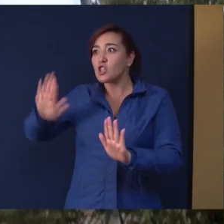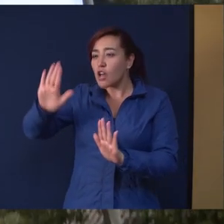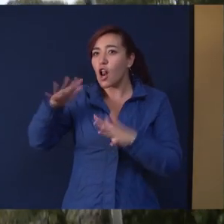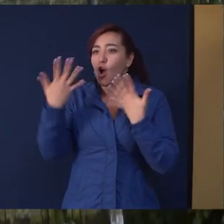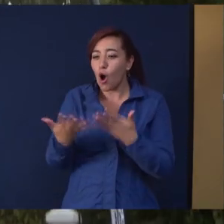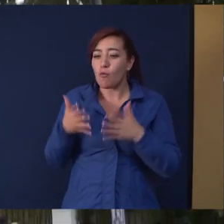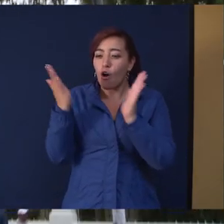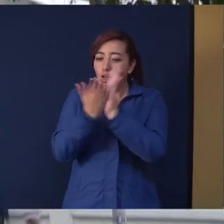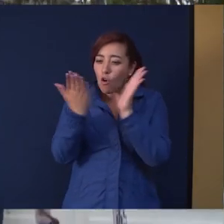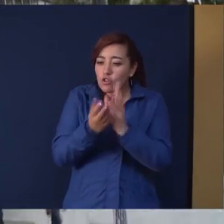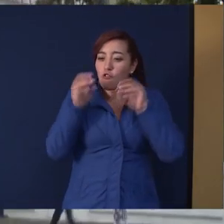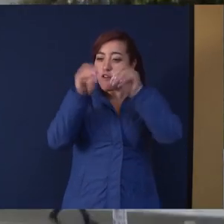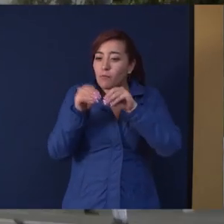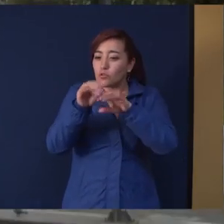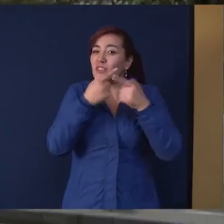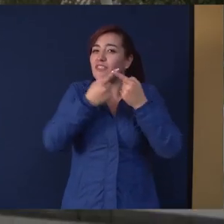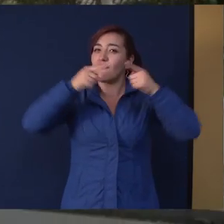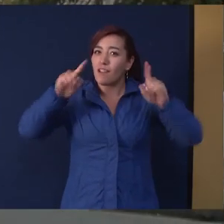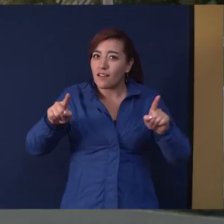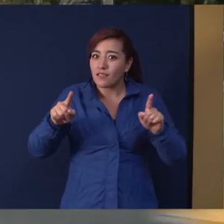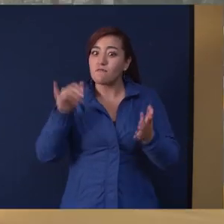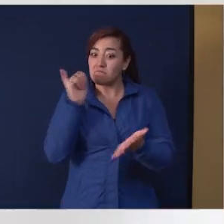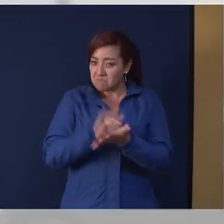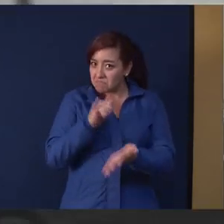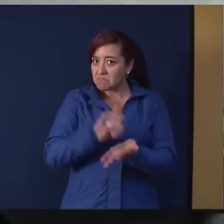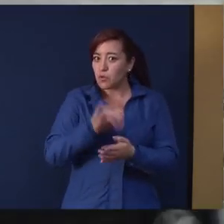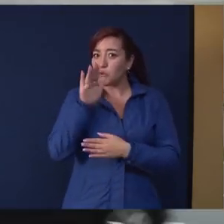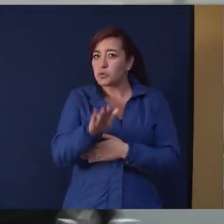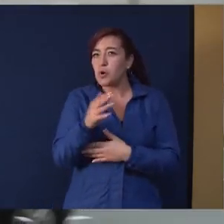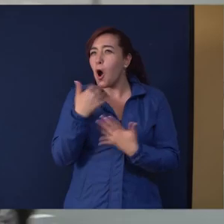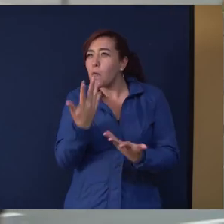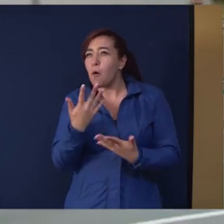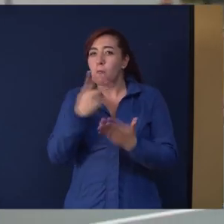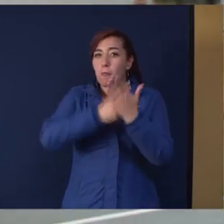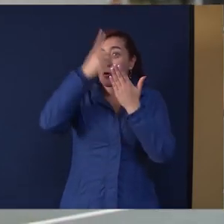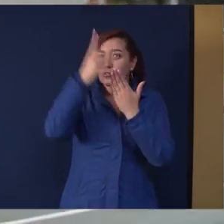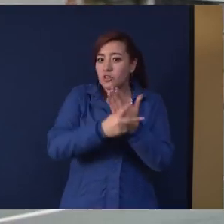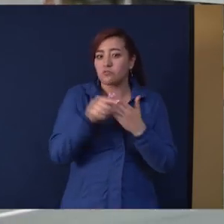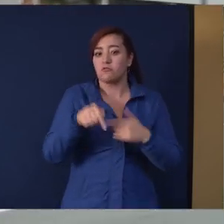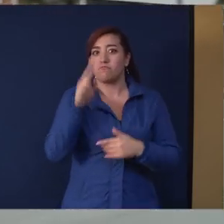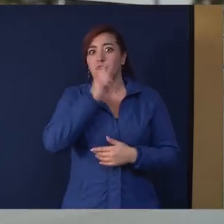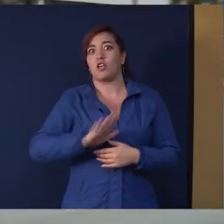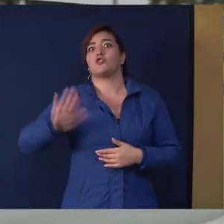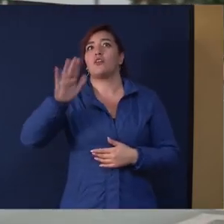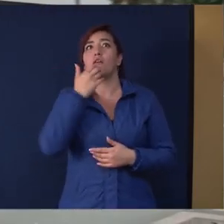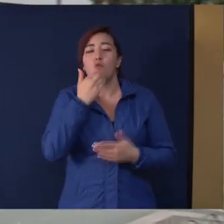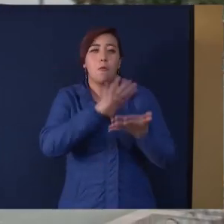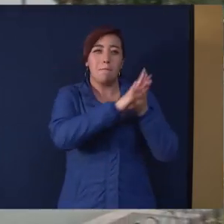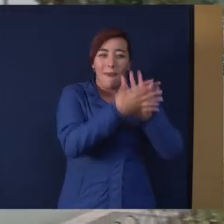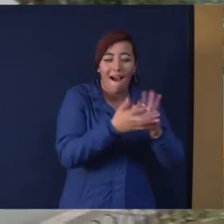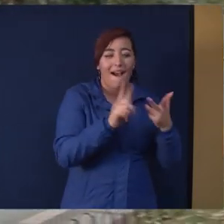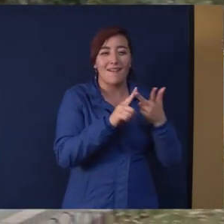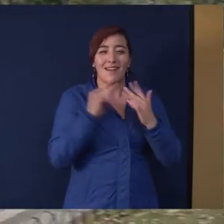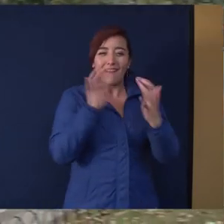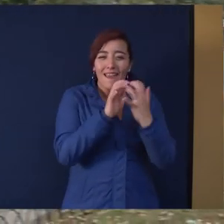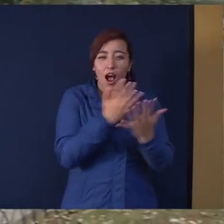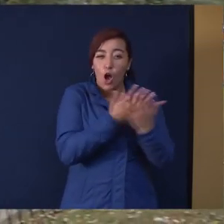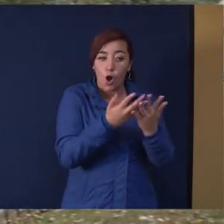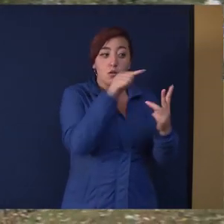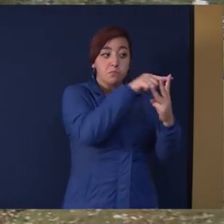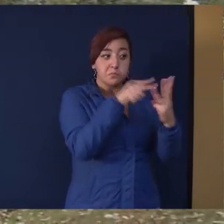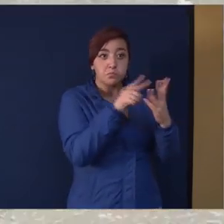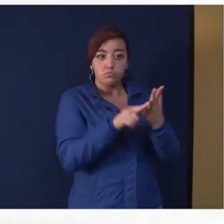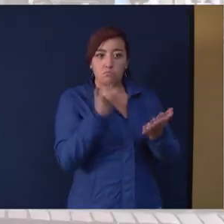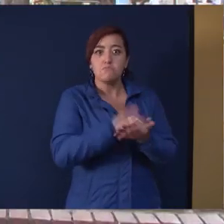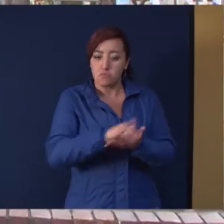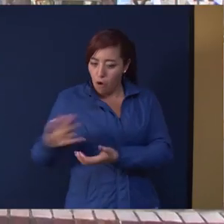de la nación y de cara también a proyectos digamos tan importantes para el país como son la paz, el postconflicto y